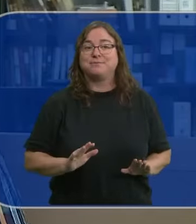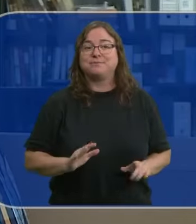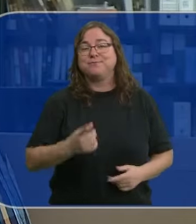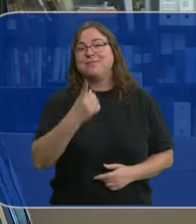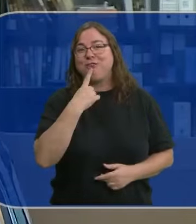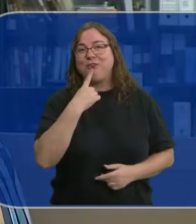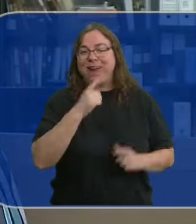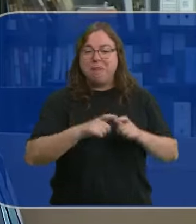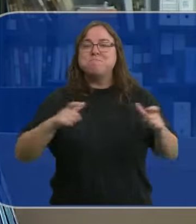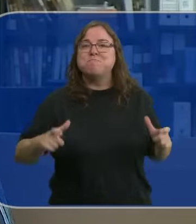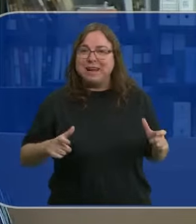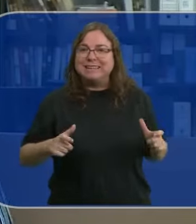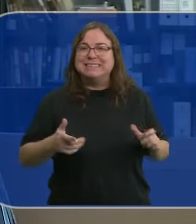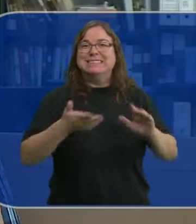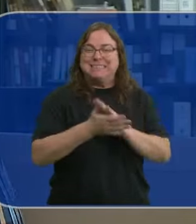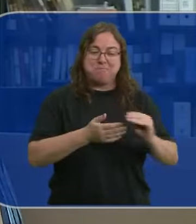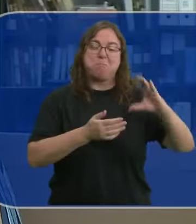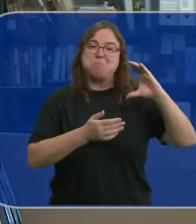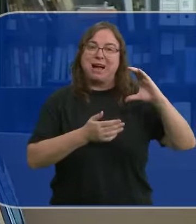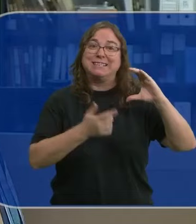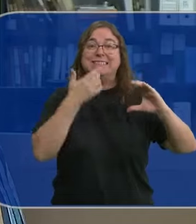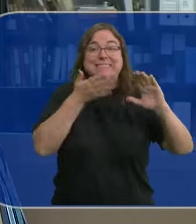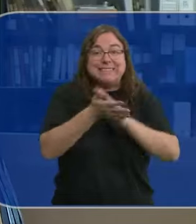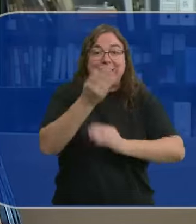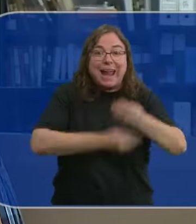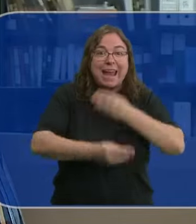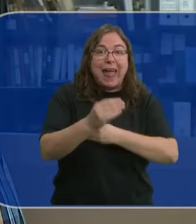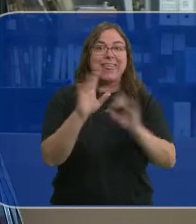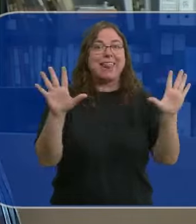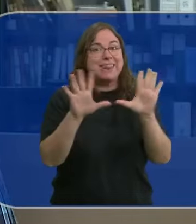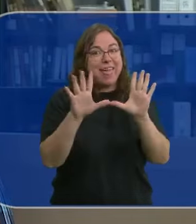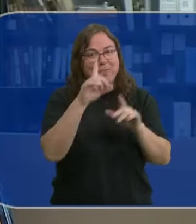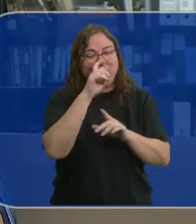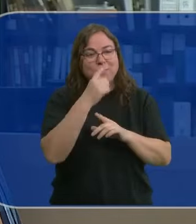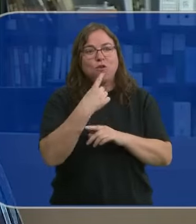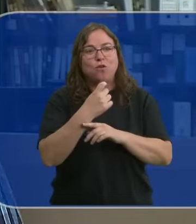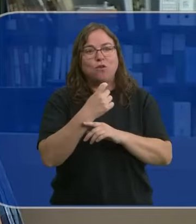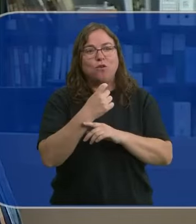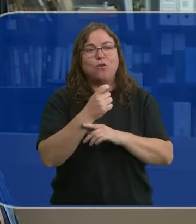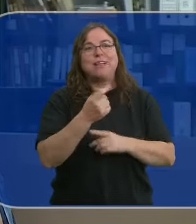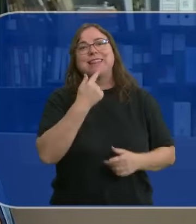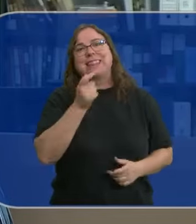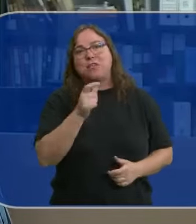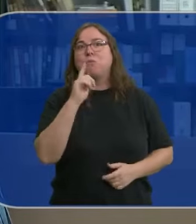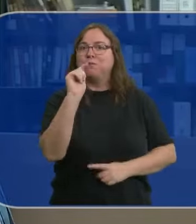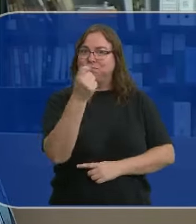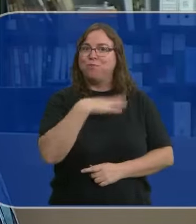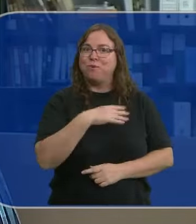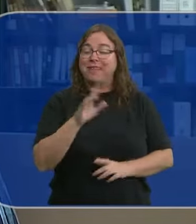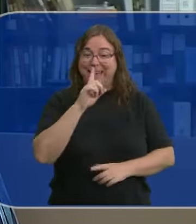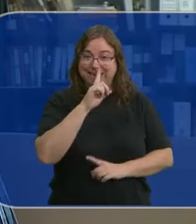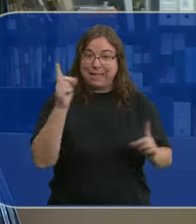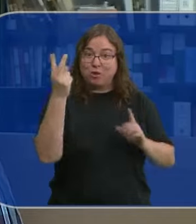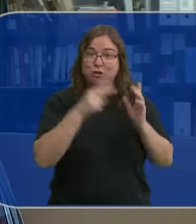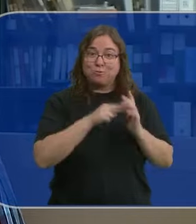Ojalá tengamos que ampliar la partida, porque se supondría que hubiéramos tenido 10 nacimientos en un año. Bueno, no sucede una cifra que a lo mejor no se pueda alcanzar, porque este